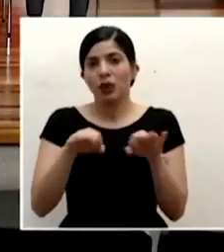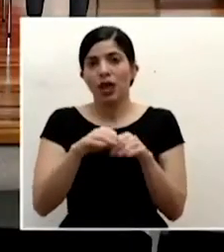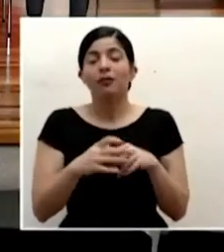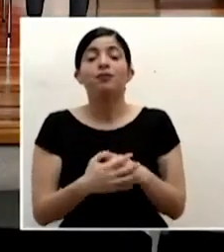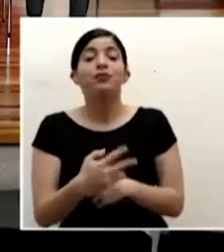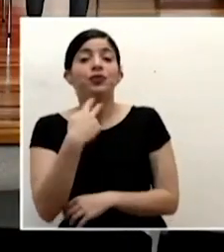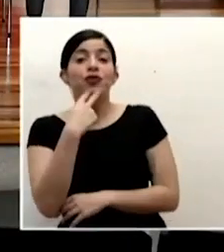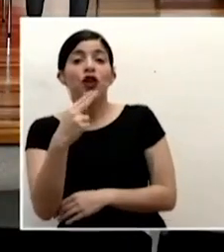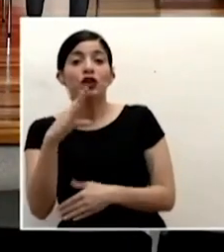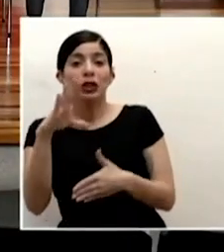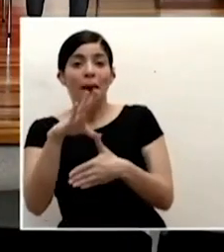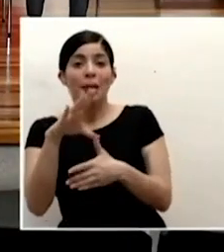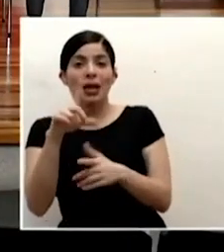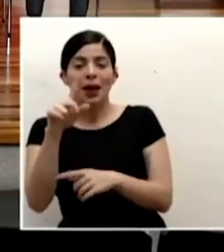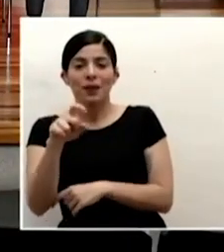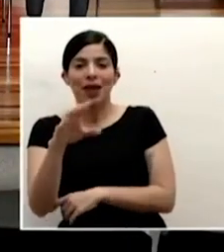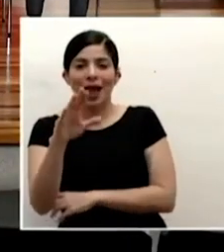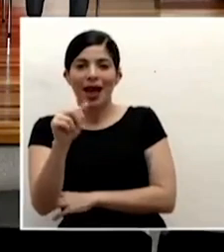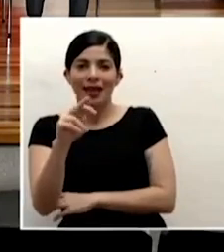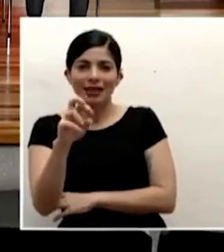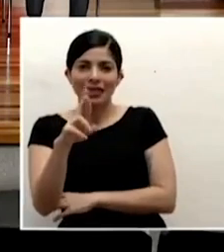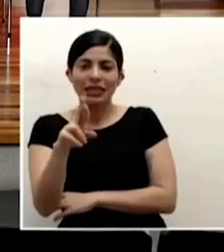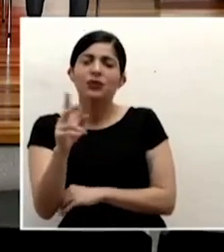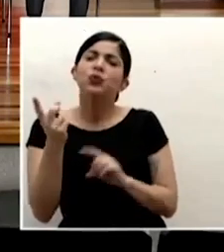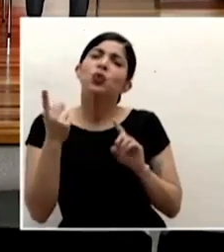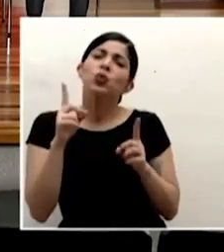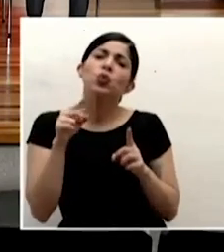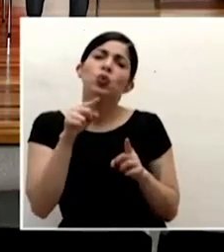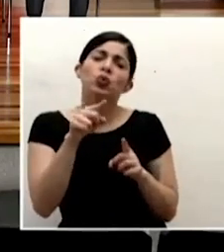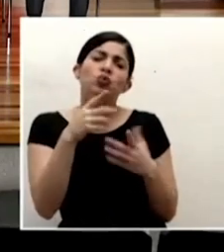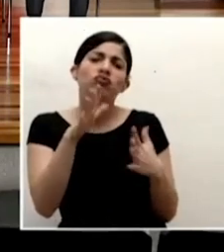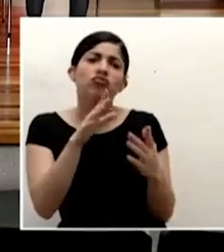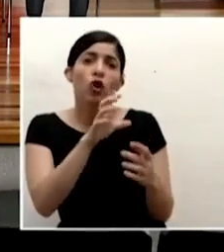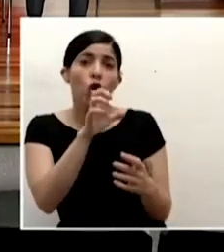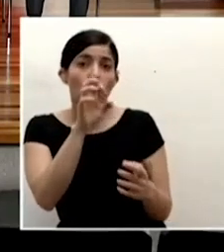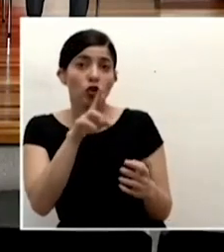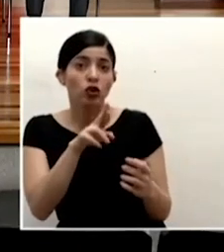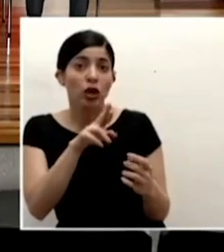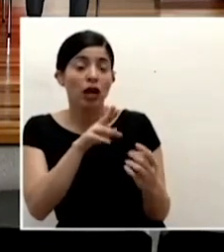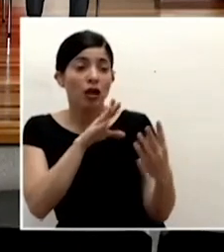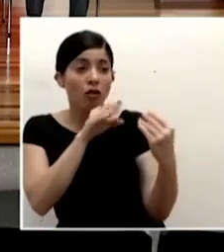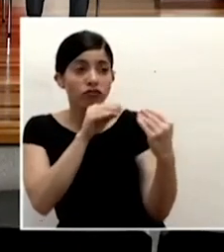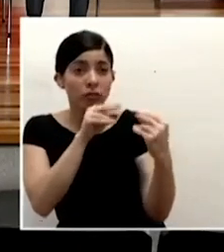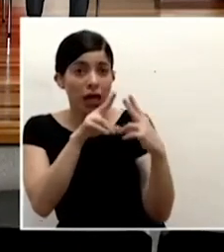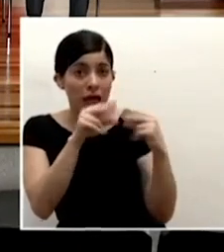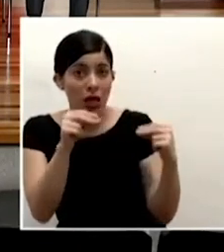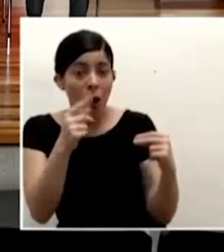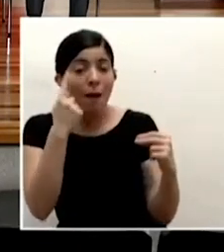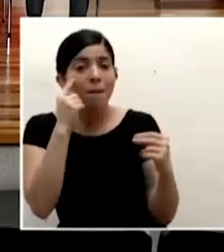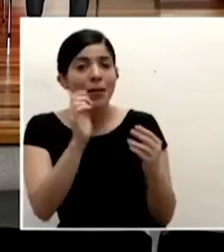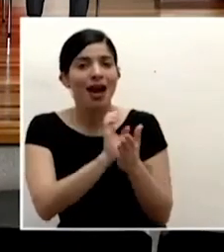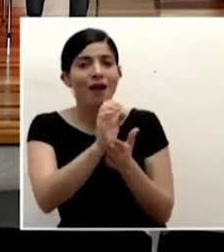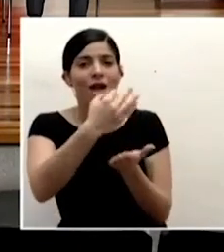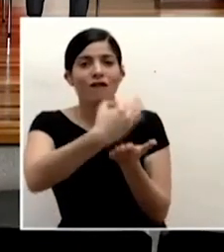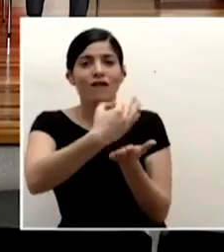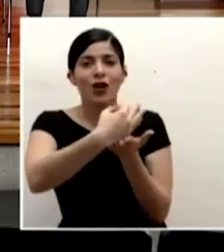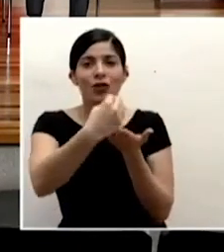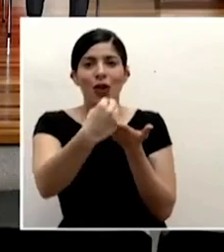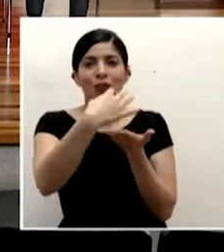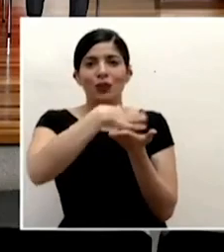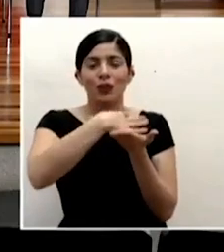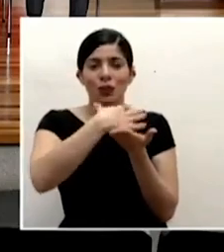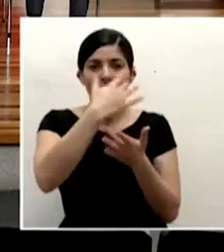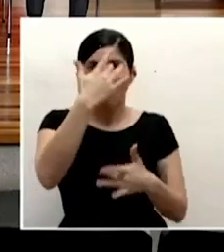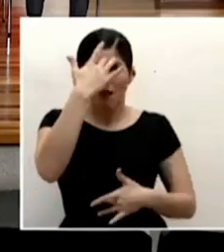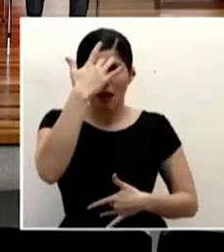para el canciller solano que acercamientos han hecho con costa rica con nicaragua para controlar brotes en la frontera de forma